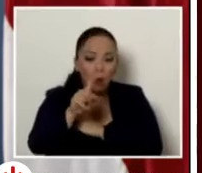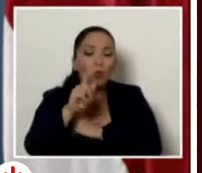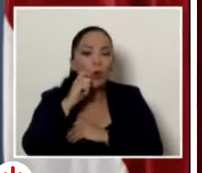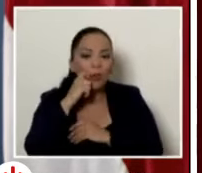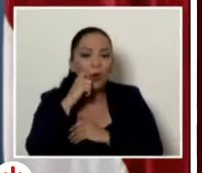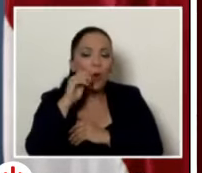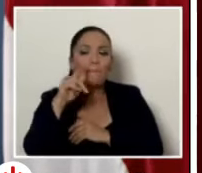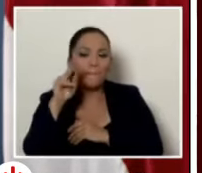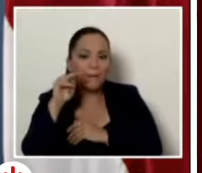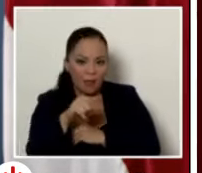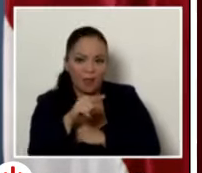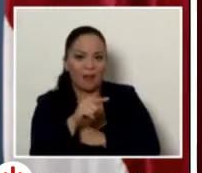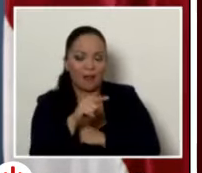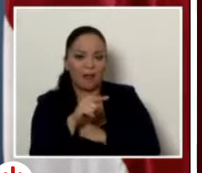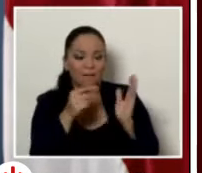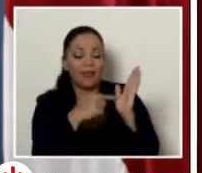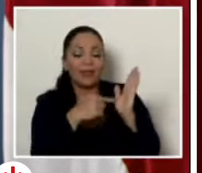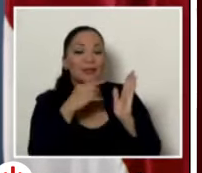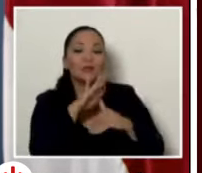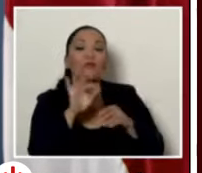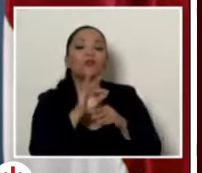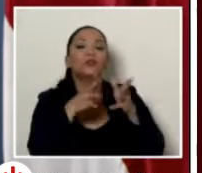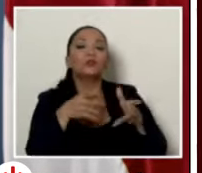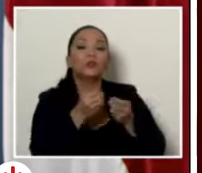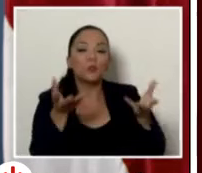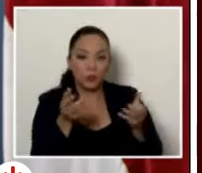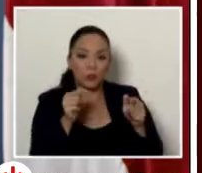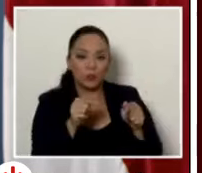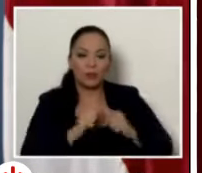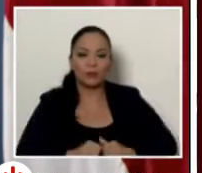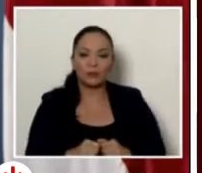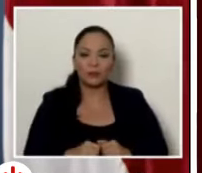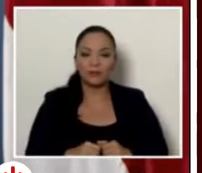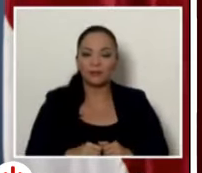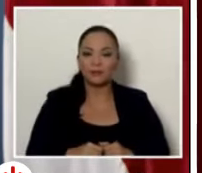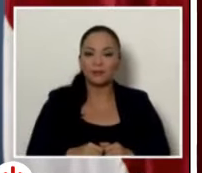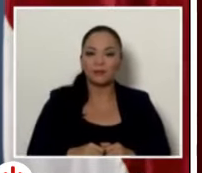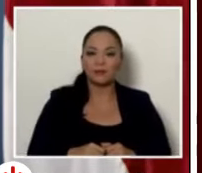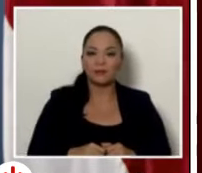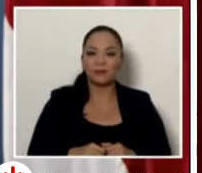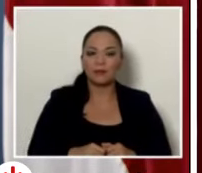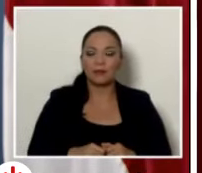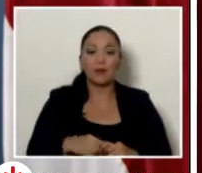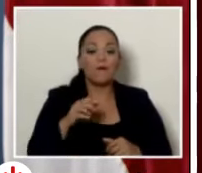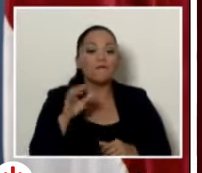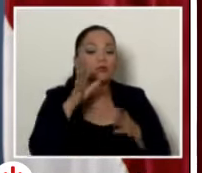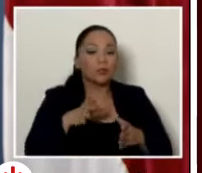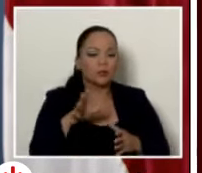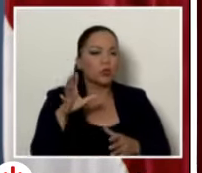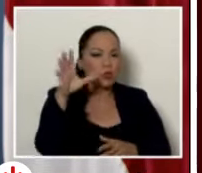penal que dice que todos los funcionarios públicos que noten o sepan